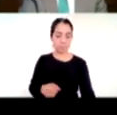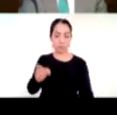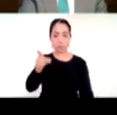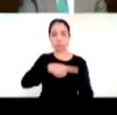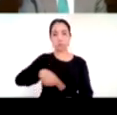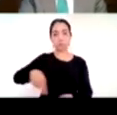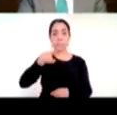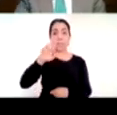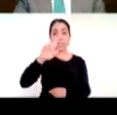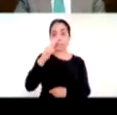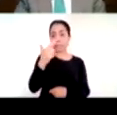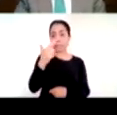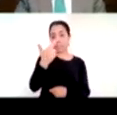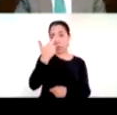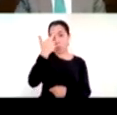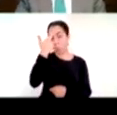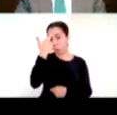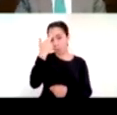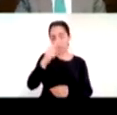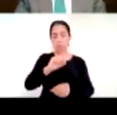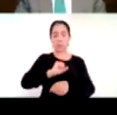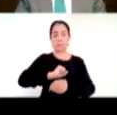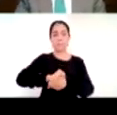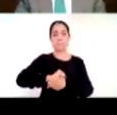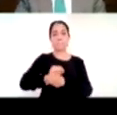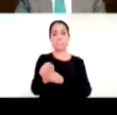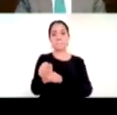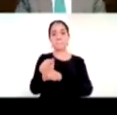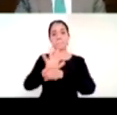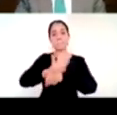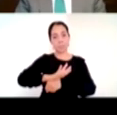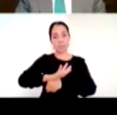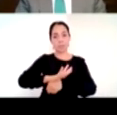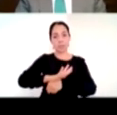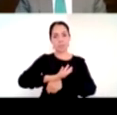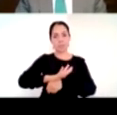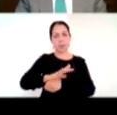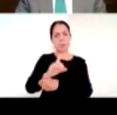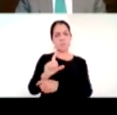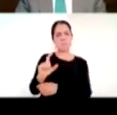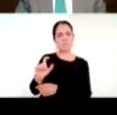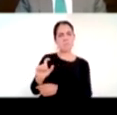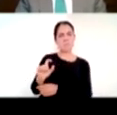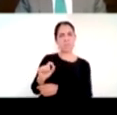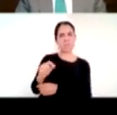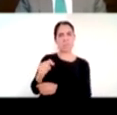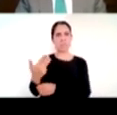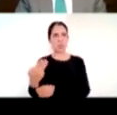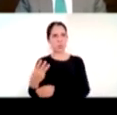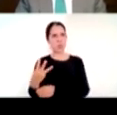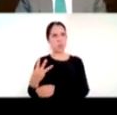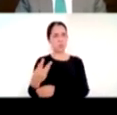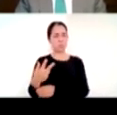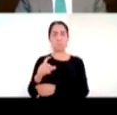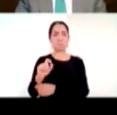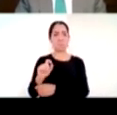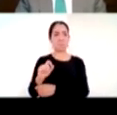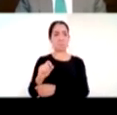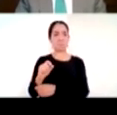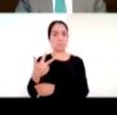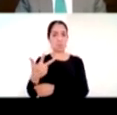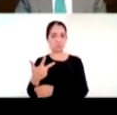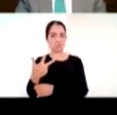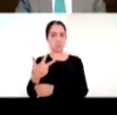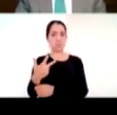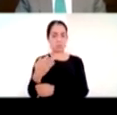virus llega el día 27 28 de febrero los últimos días de febrero y sinaloa es el segundo